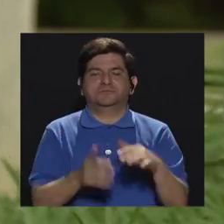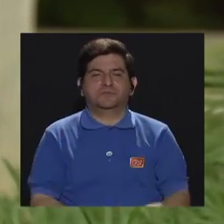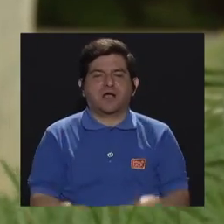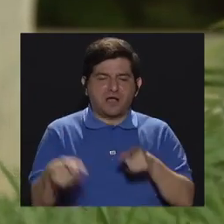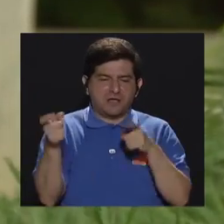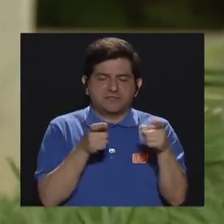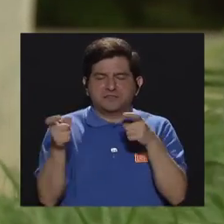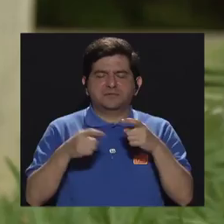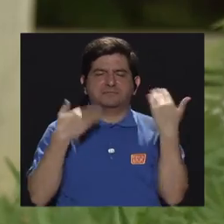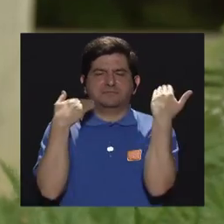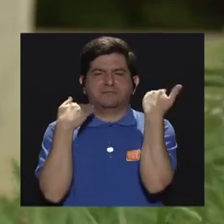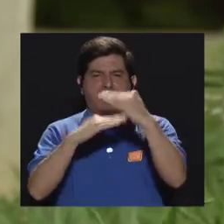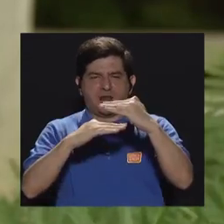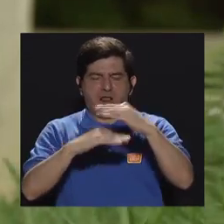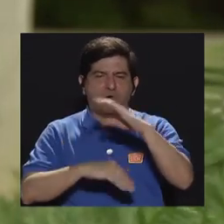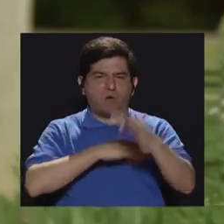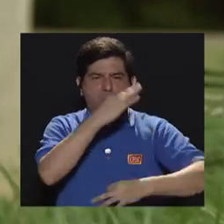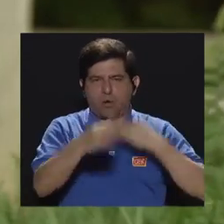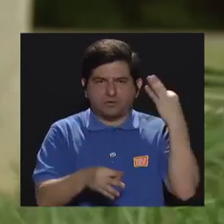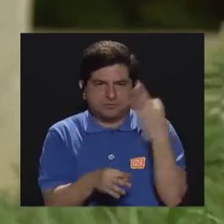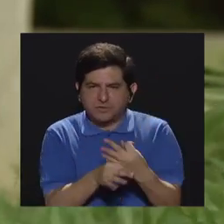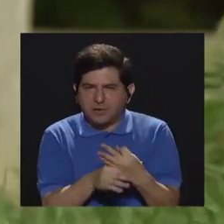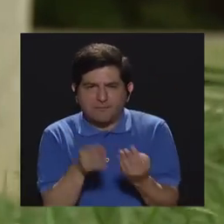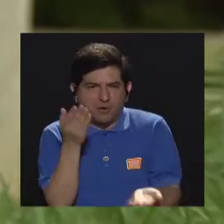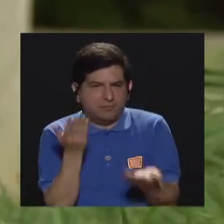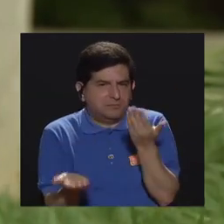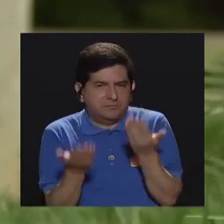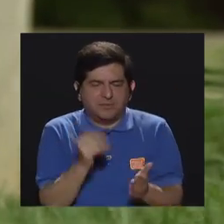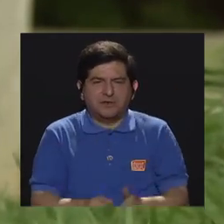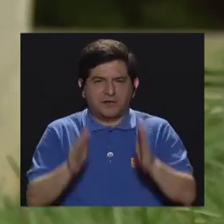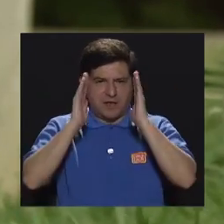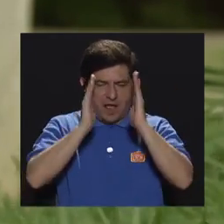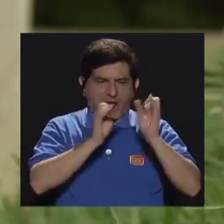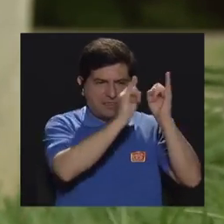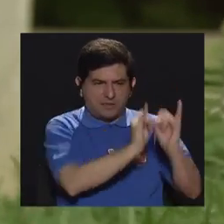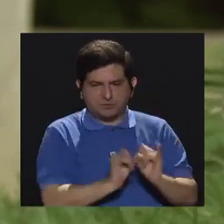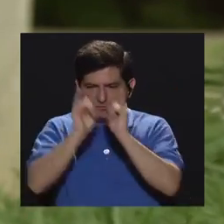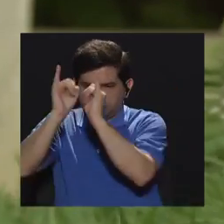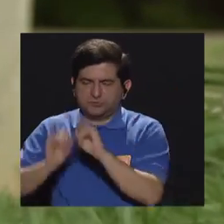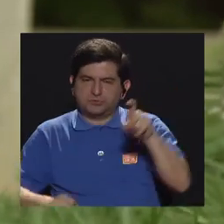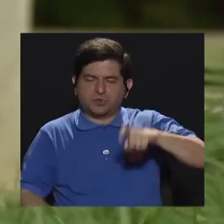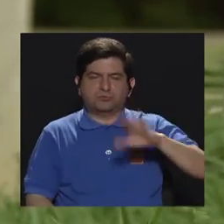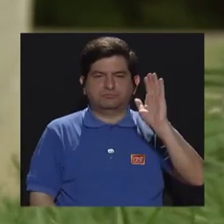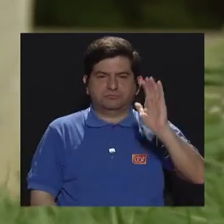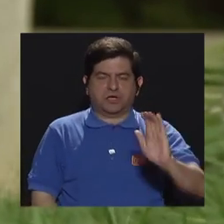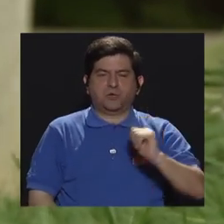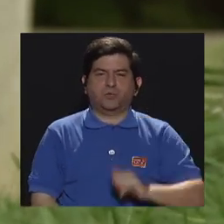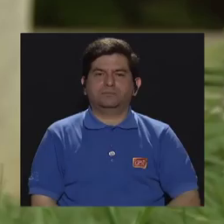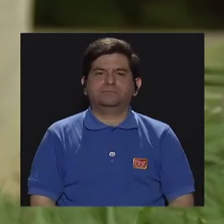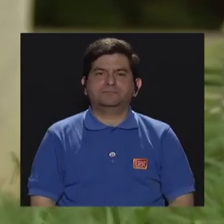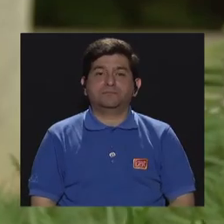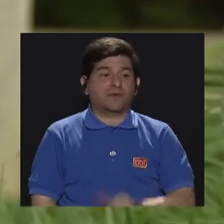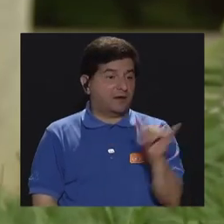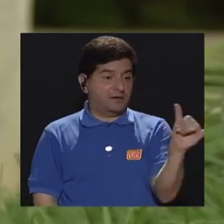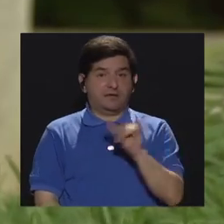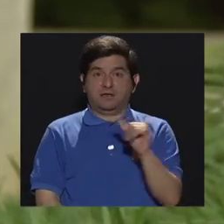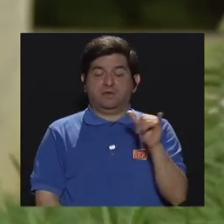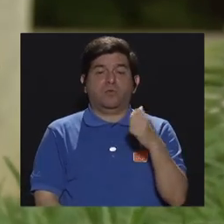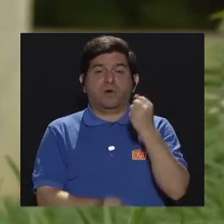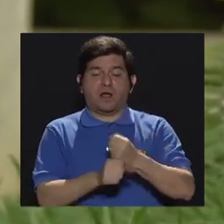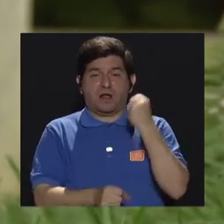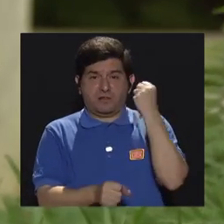en manejo de límites o algún tipo, digamos, de atención individualizada que requiere el niño, ¿verdad? Entonces, también